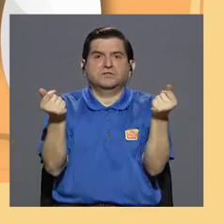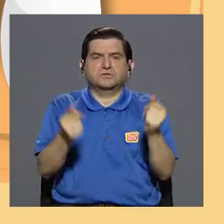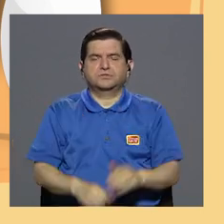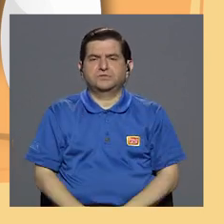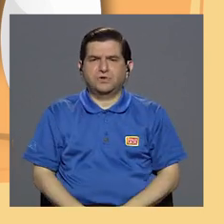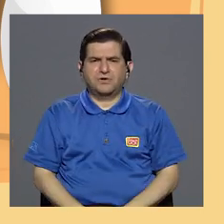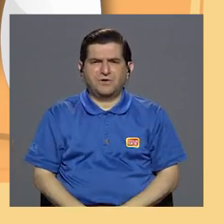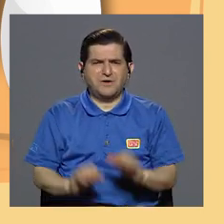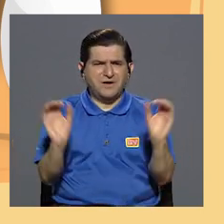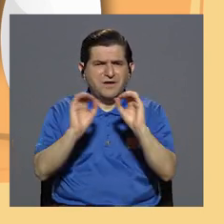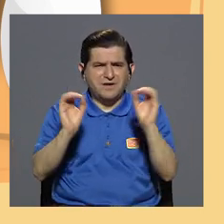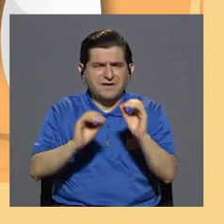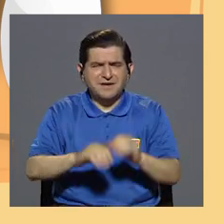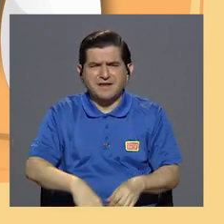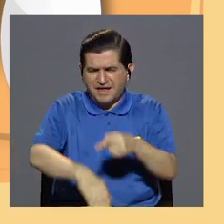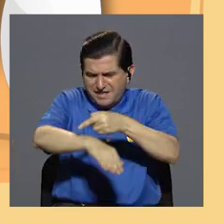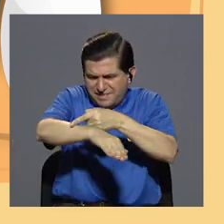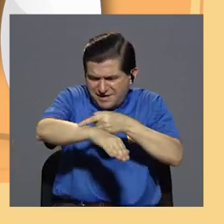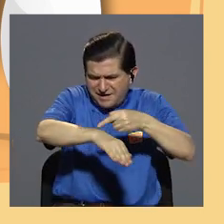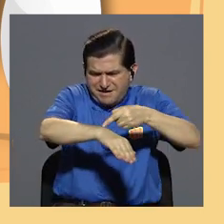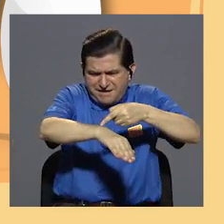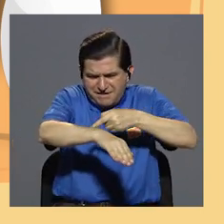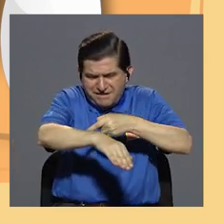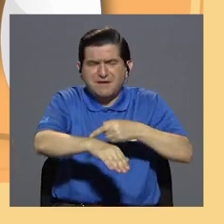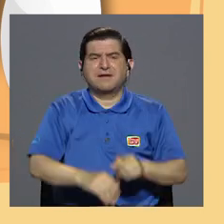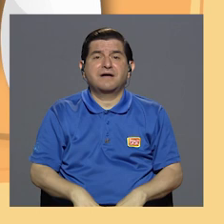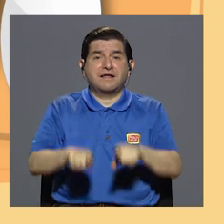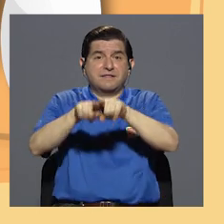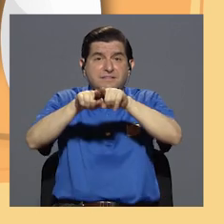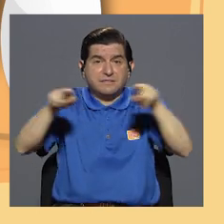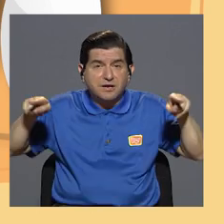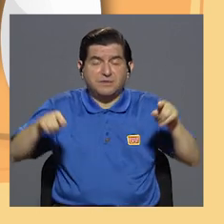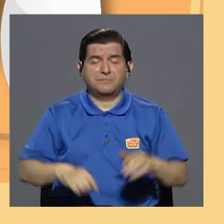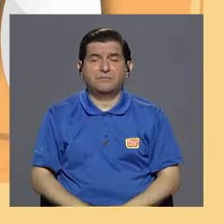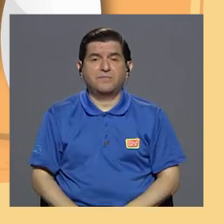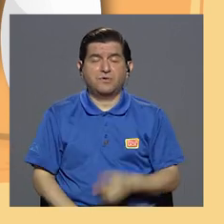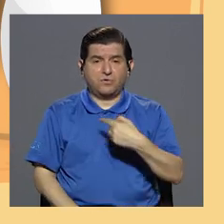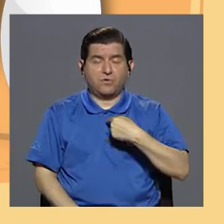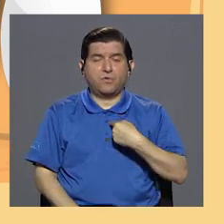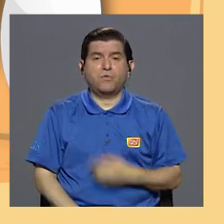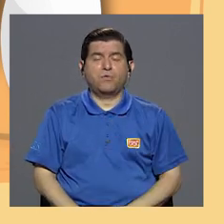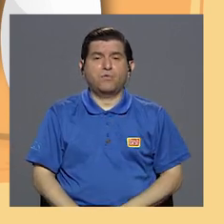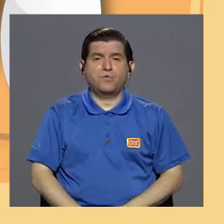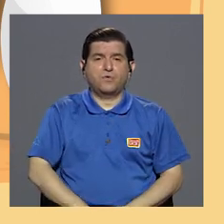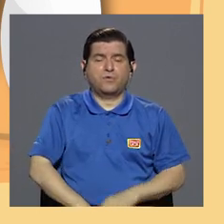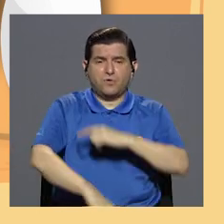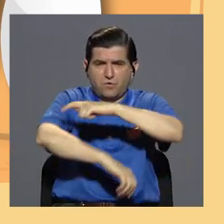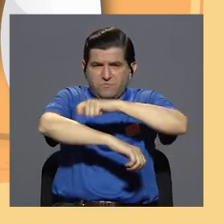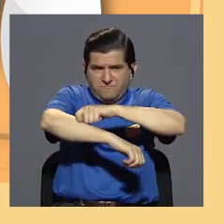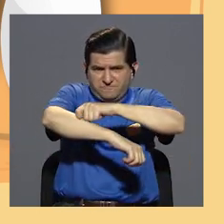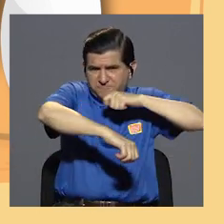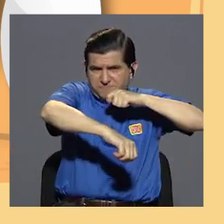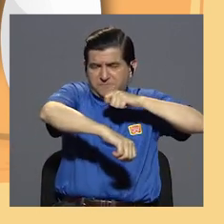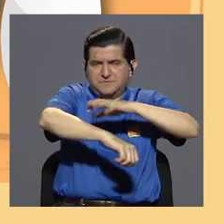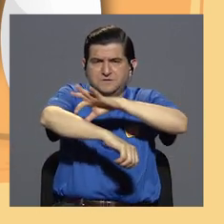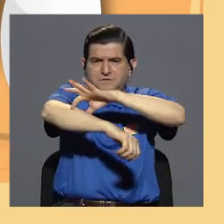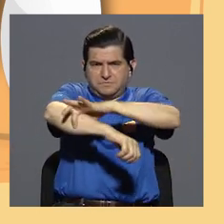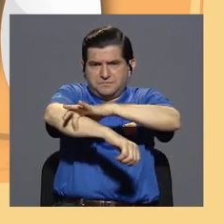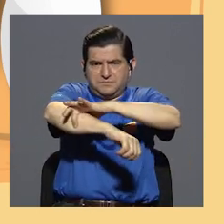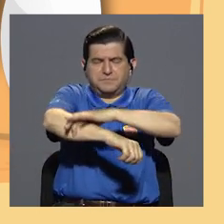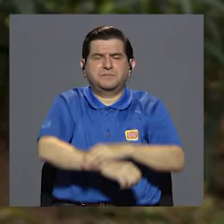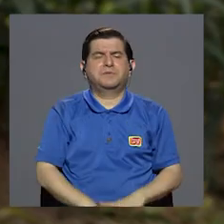Entonces, no hay que hacer ningún tipo de corte en el lugar de la mordedura. Tampoco es recomendable poner un torniquete, es decir, un